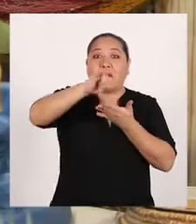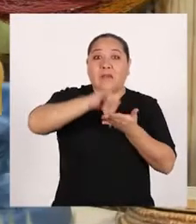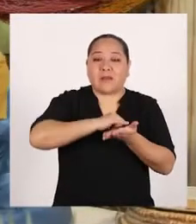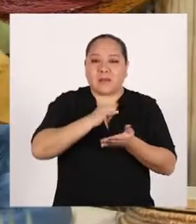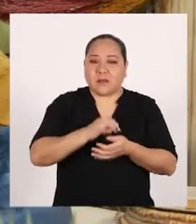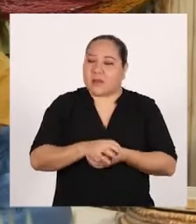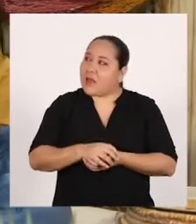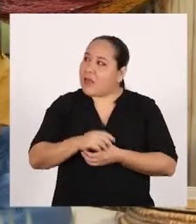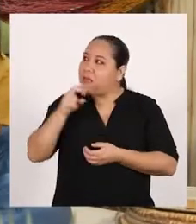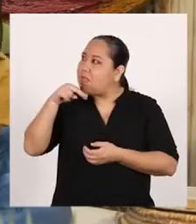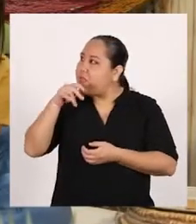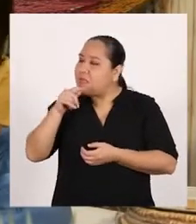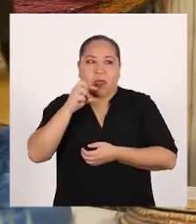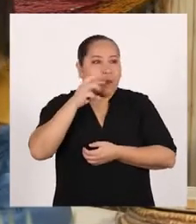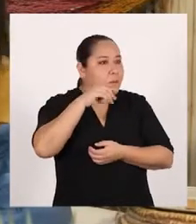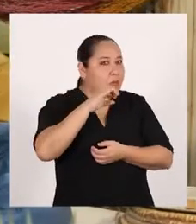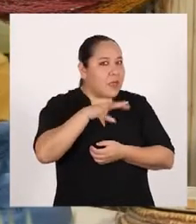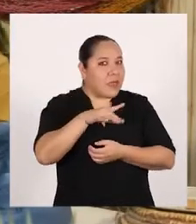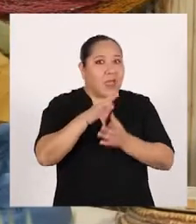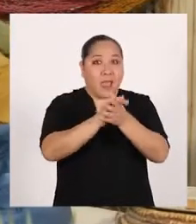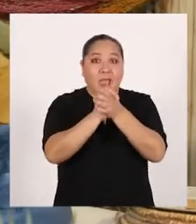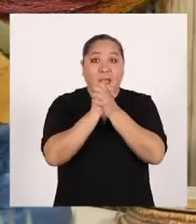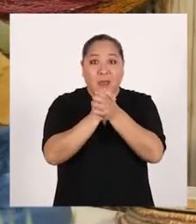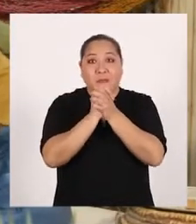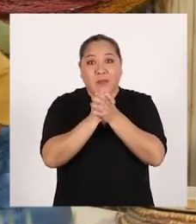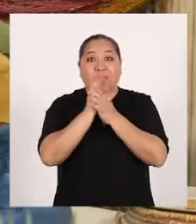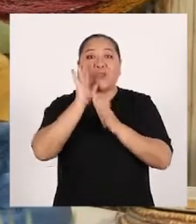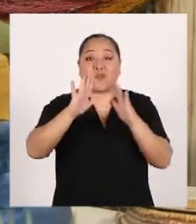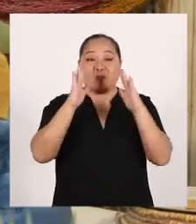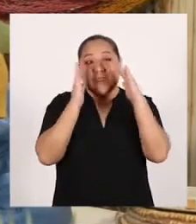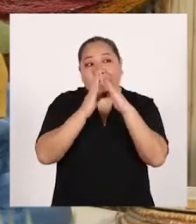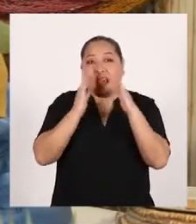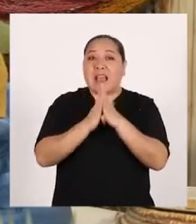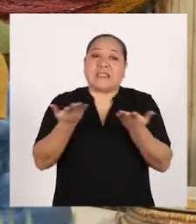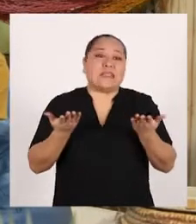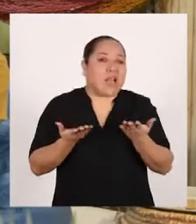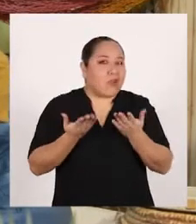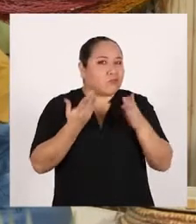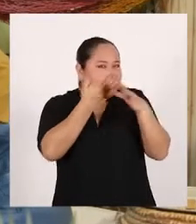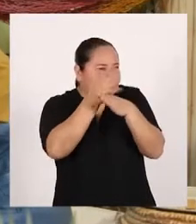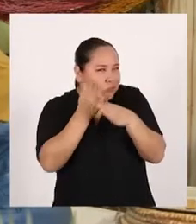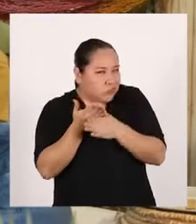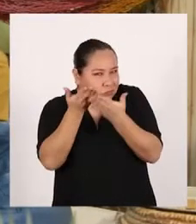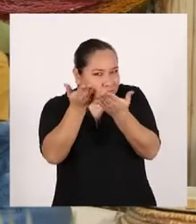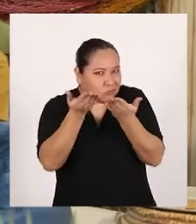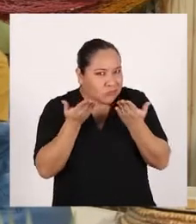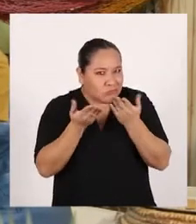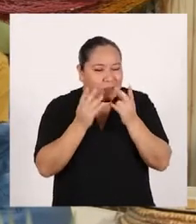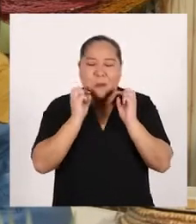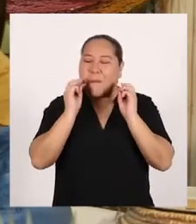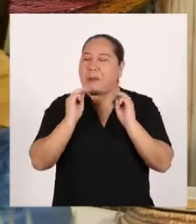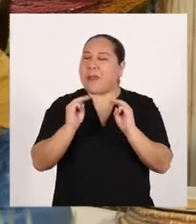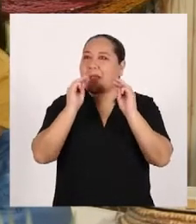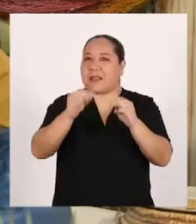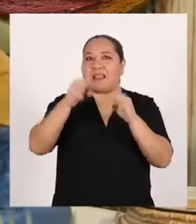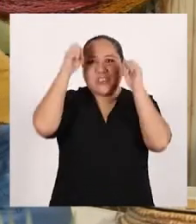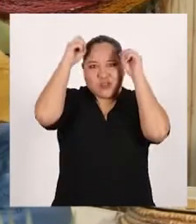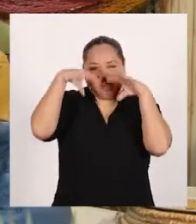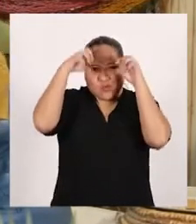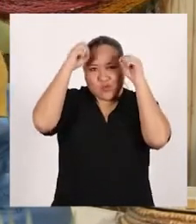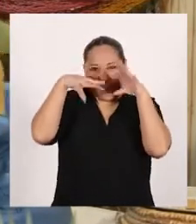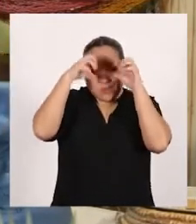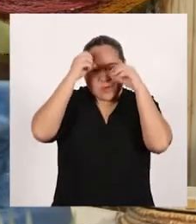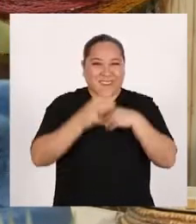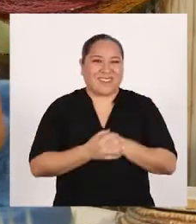Nati, Miki Nuestras amigas y amigos en casa Nos quieren compartir algo curioso sobre las